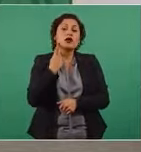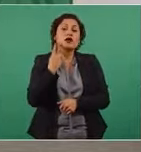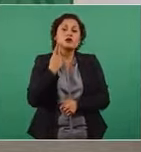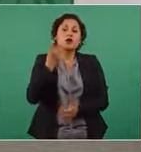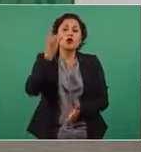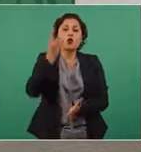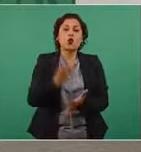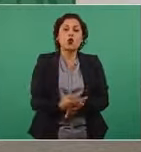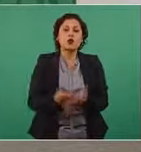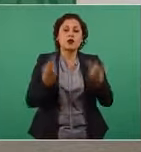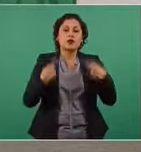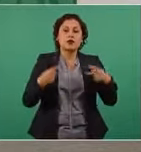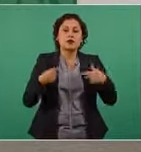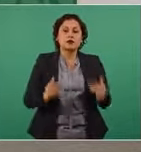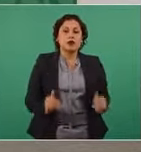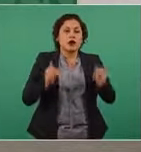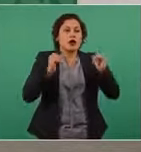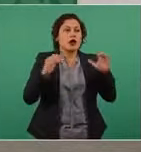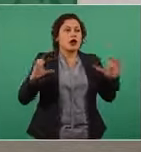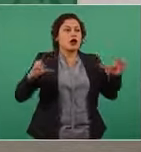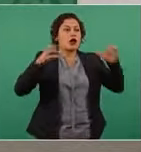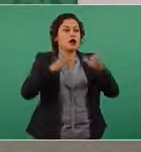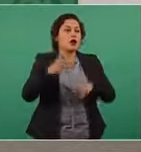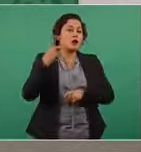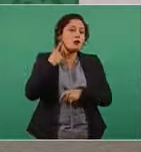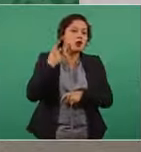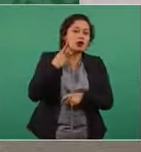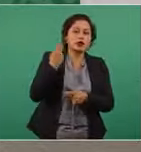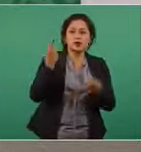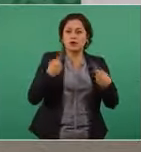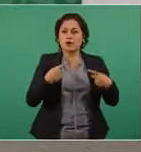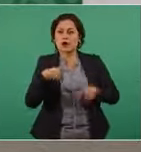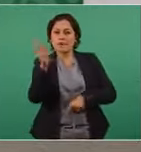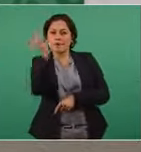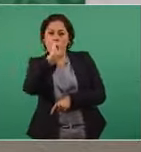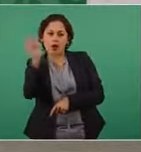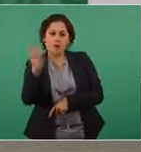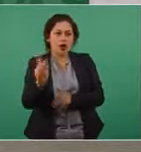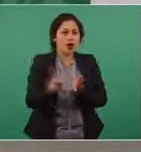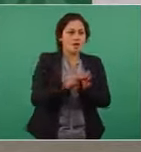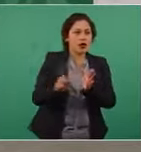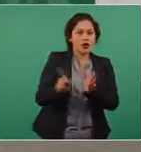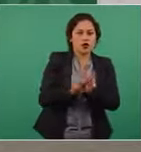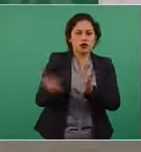de la clase política de los intelectuales de los periodistas